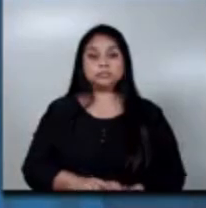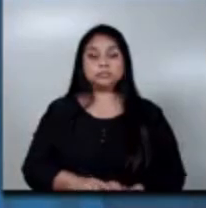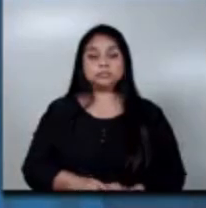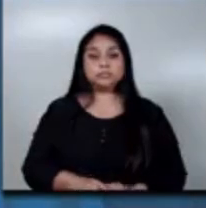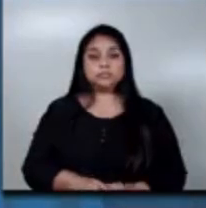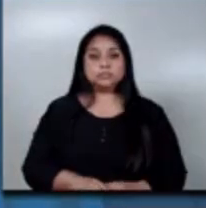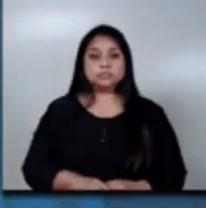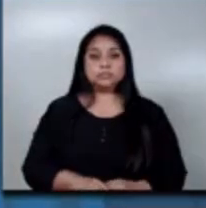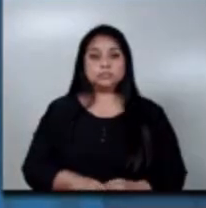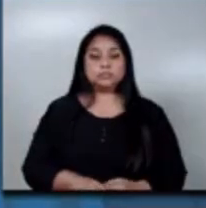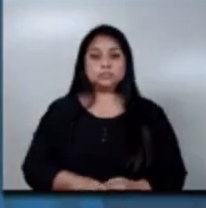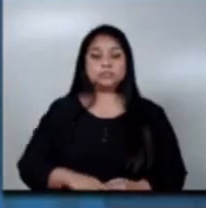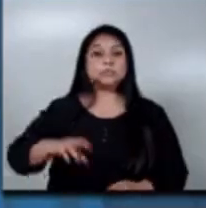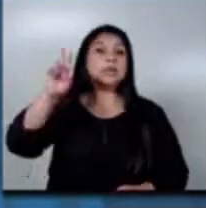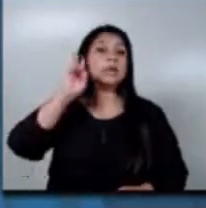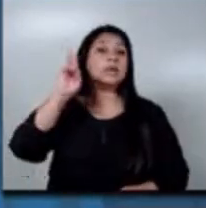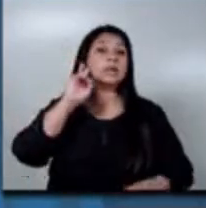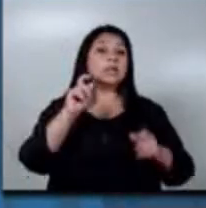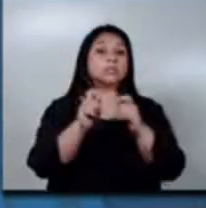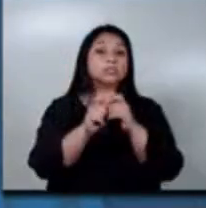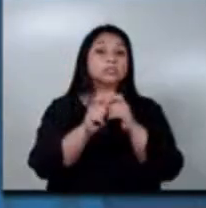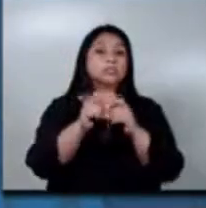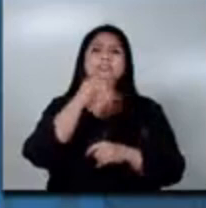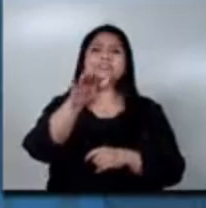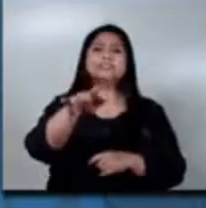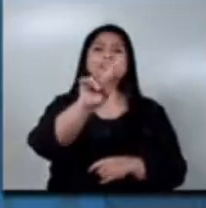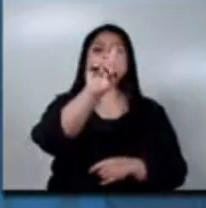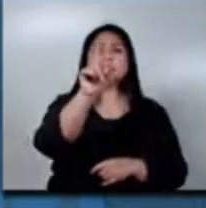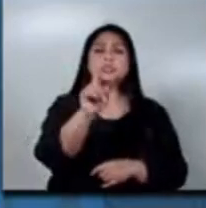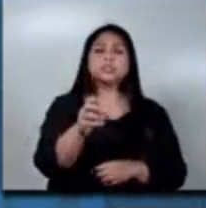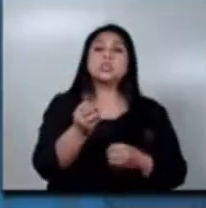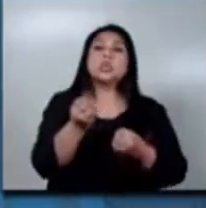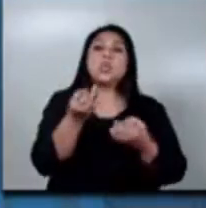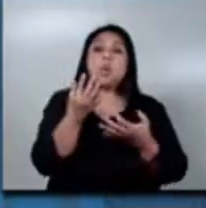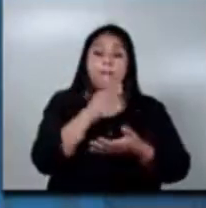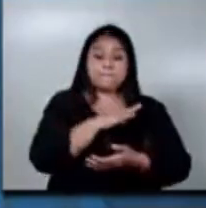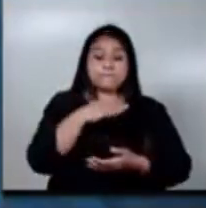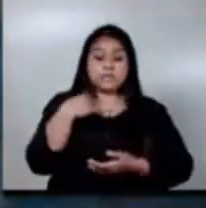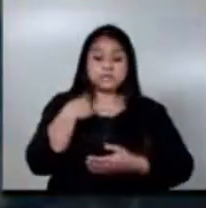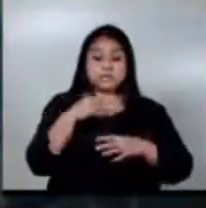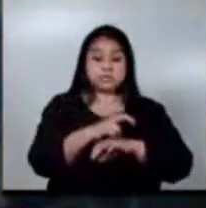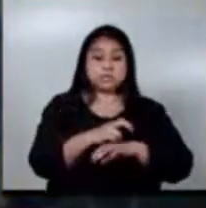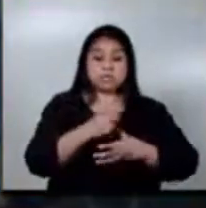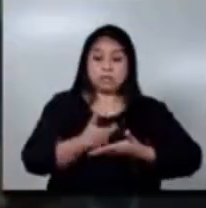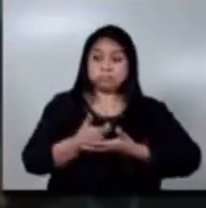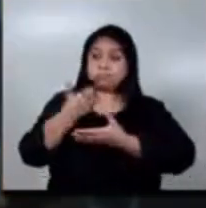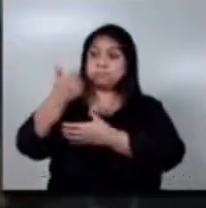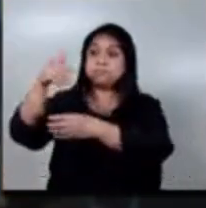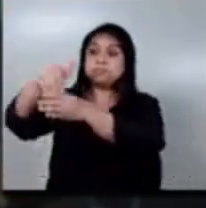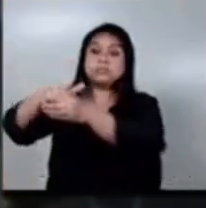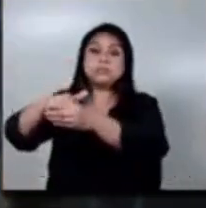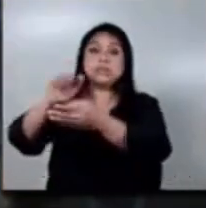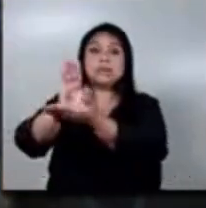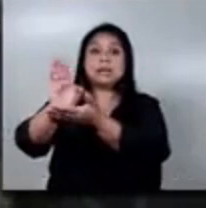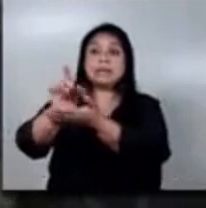A los agricultores, por ejemplo, ¿cuánto destinará el ministerio para poder ayudar en todo lo que se